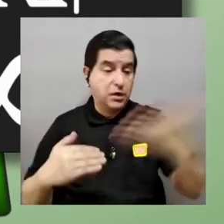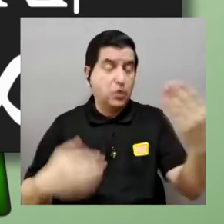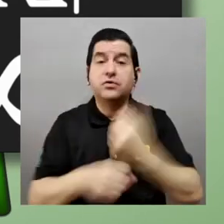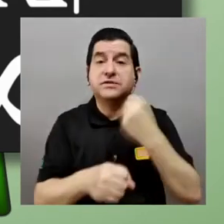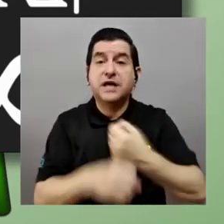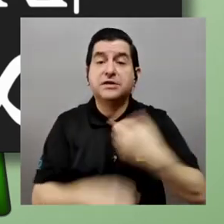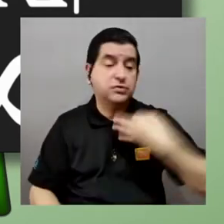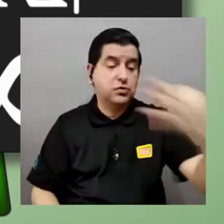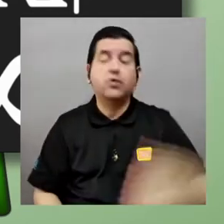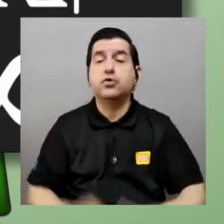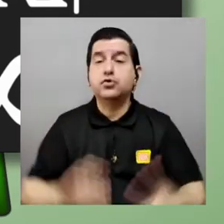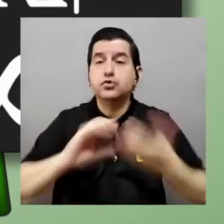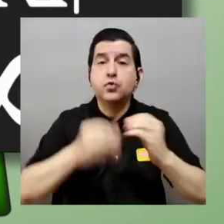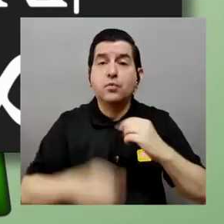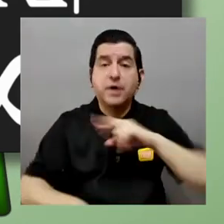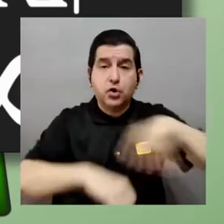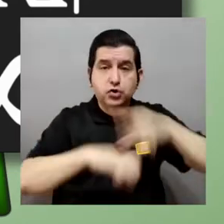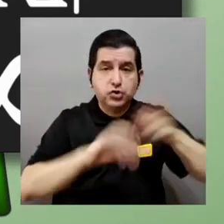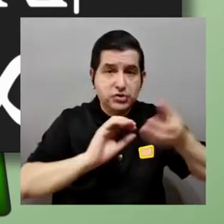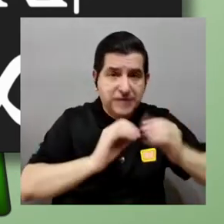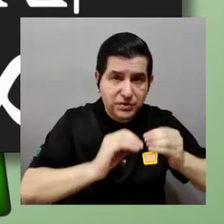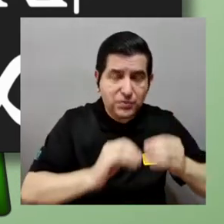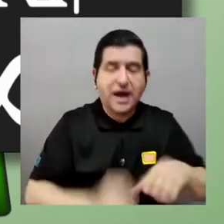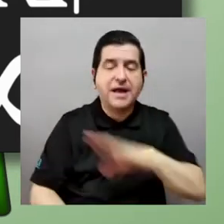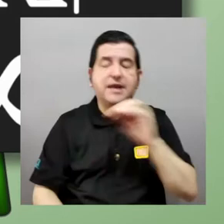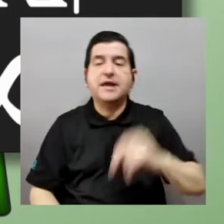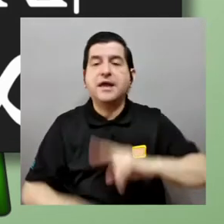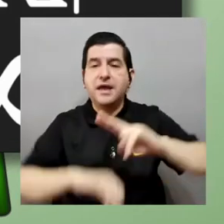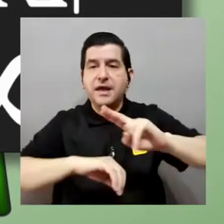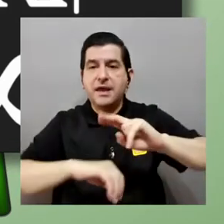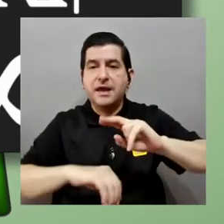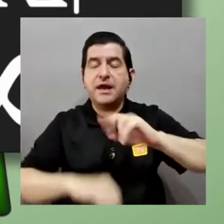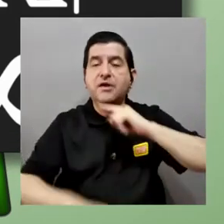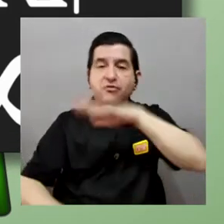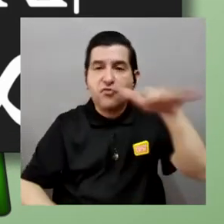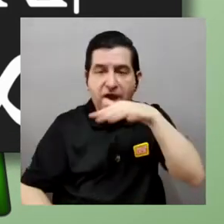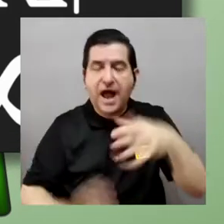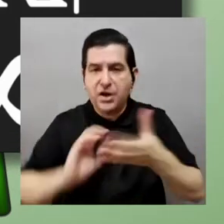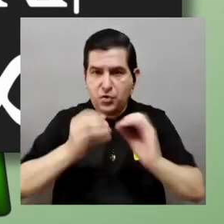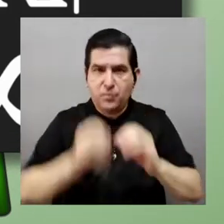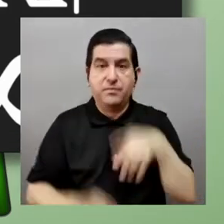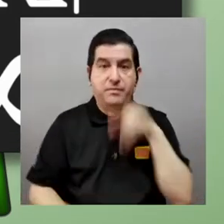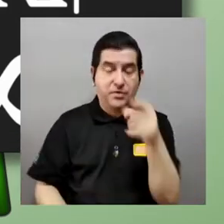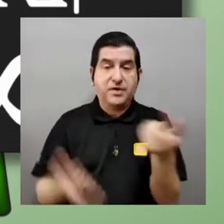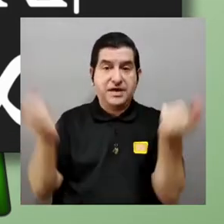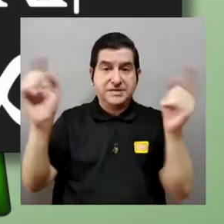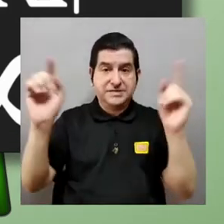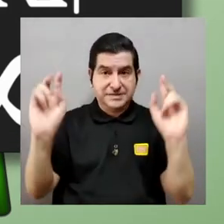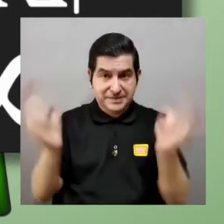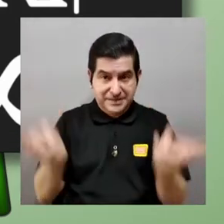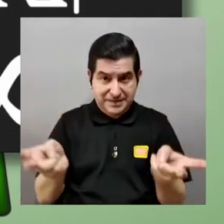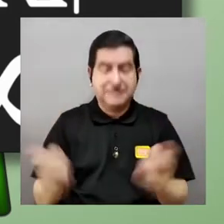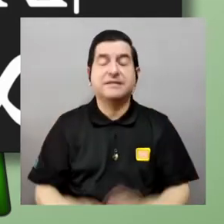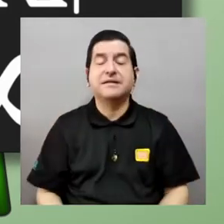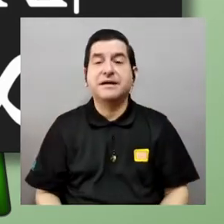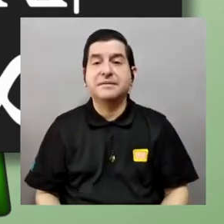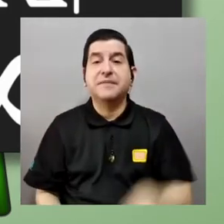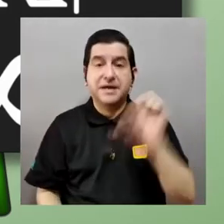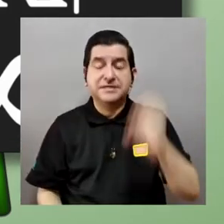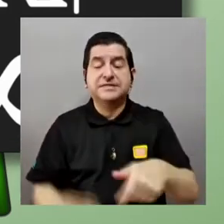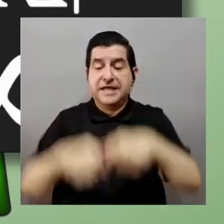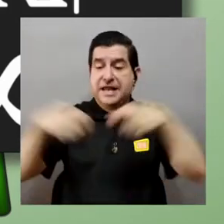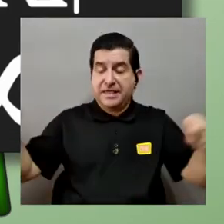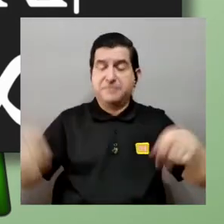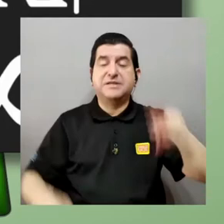reales entonces sabemos que lo natural infinito eso cuando puse entre barro me estoy refiriendo eso es como el número el tamaño de los naturales o sea el tamaño de n que es un